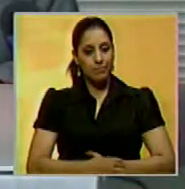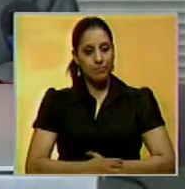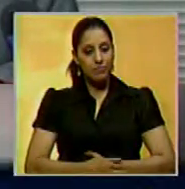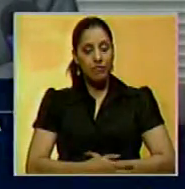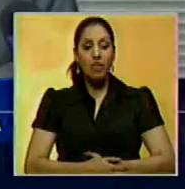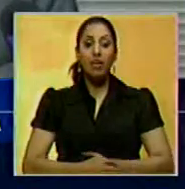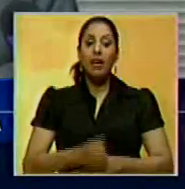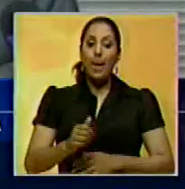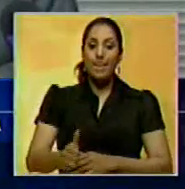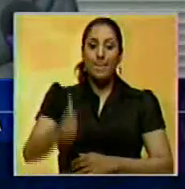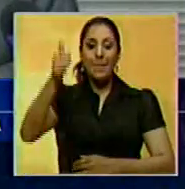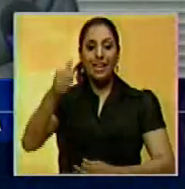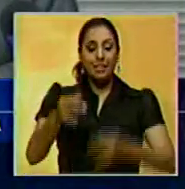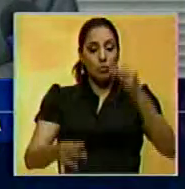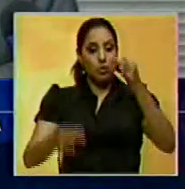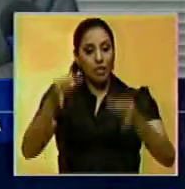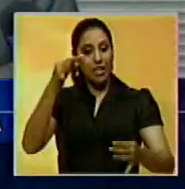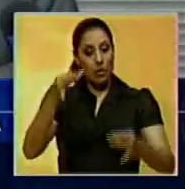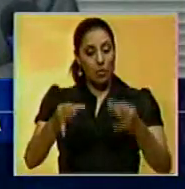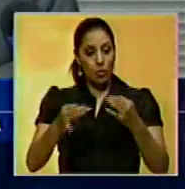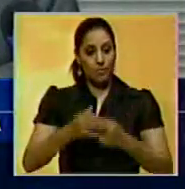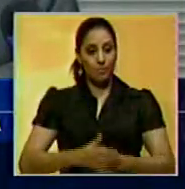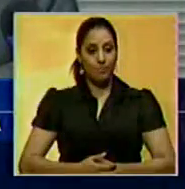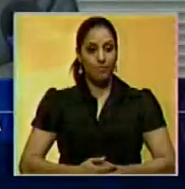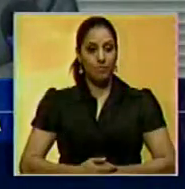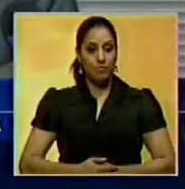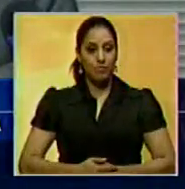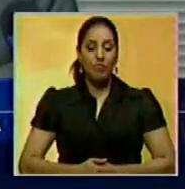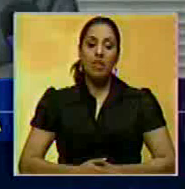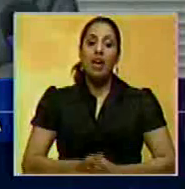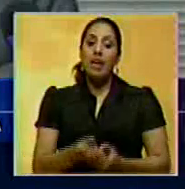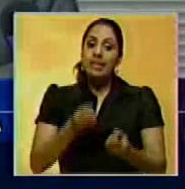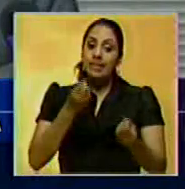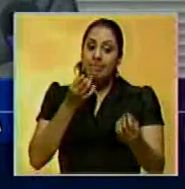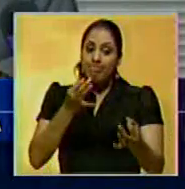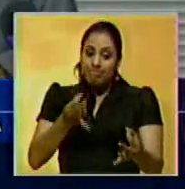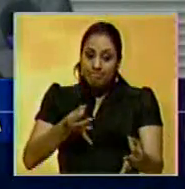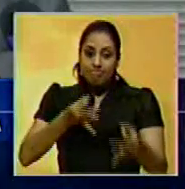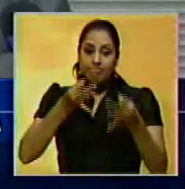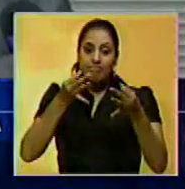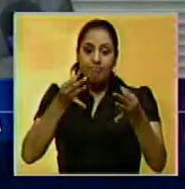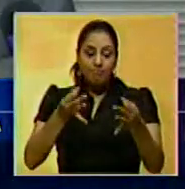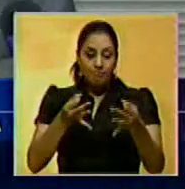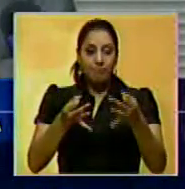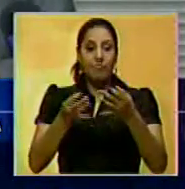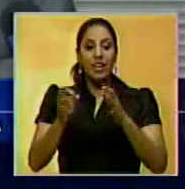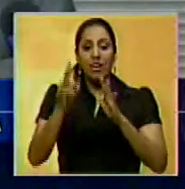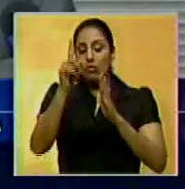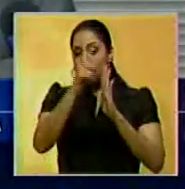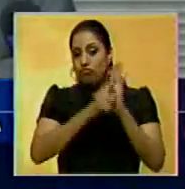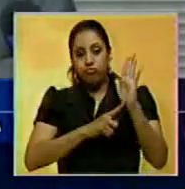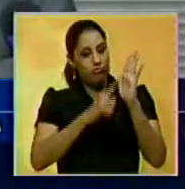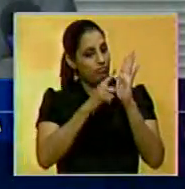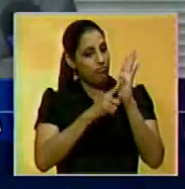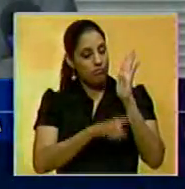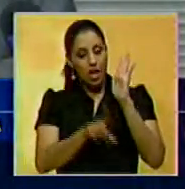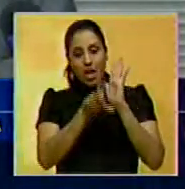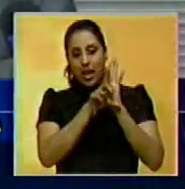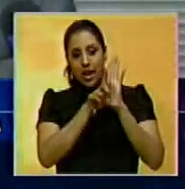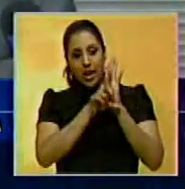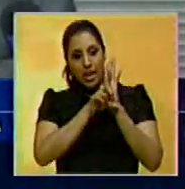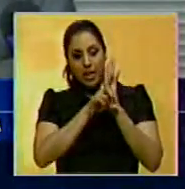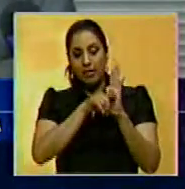El máximo tribunal de la República ha declarado la nulidad de leyes y otros actos legislativos